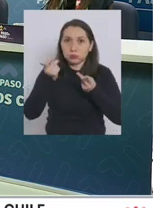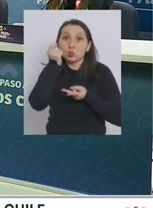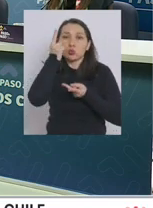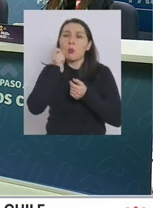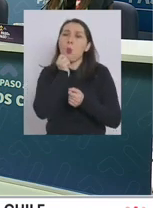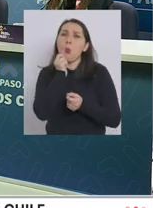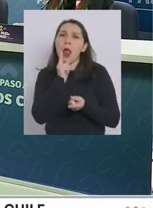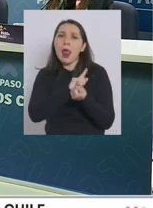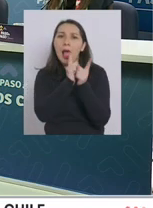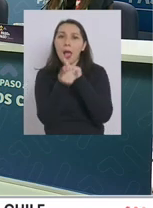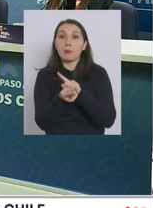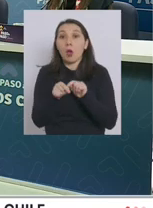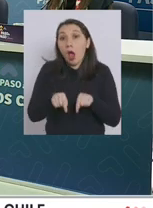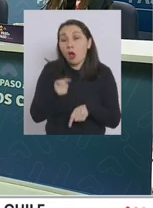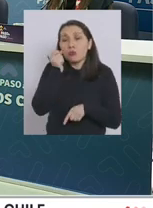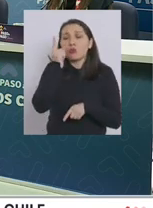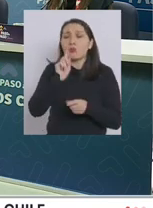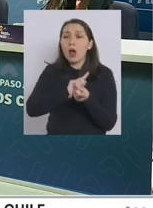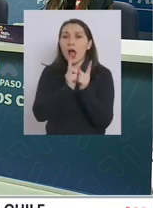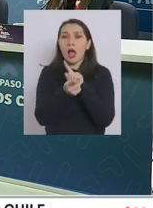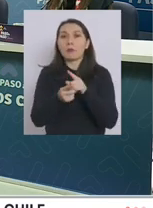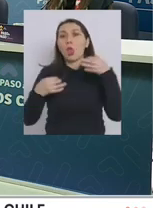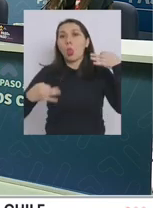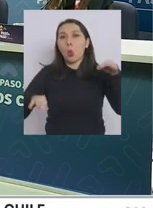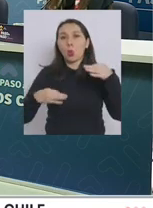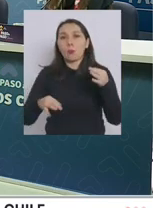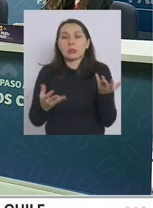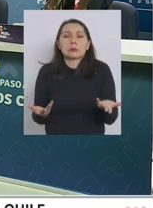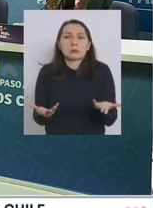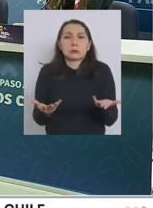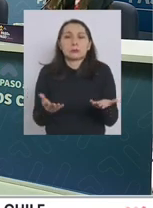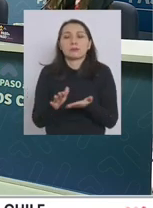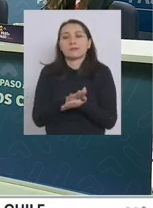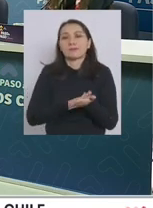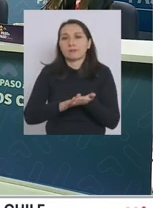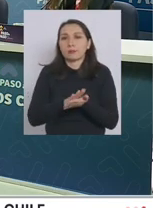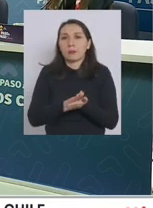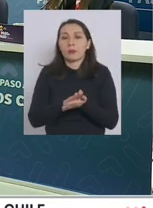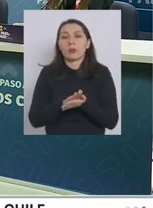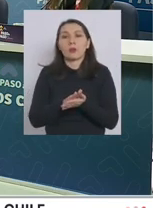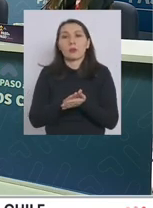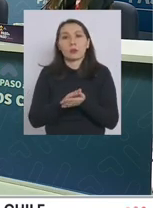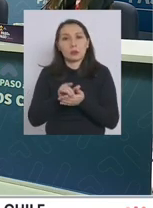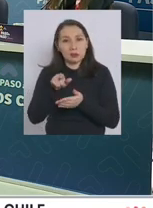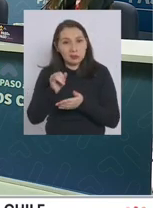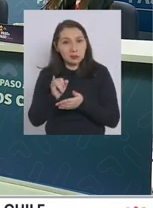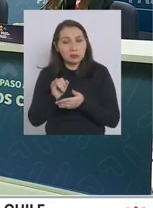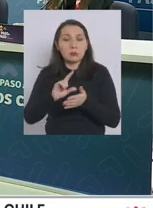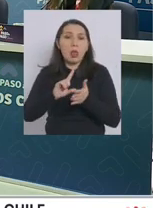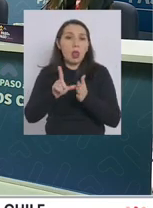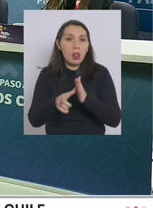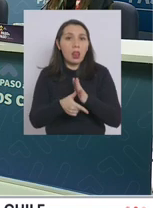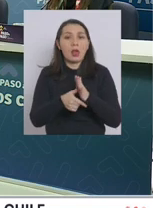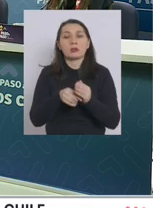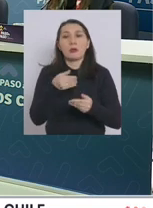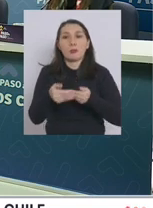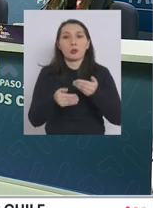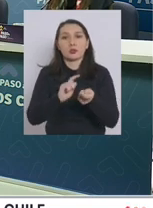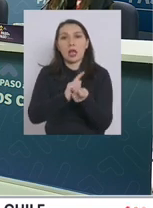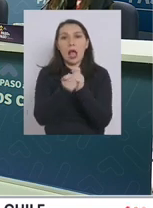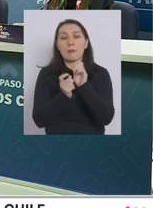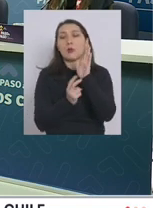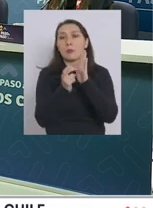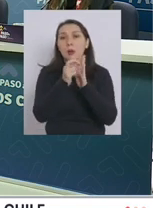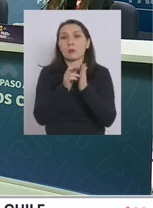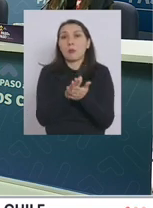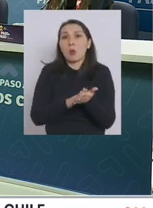los cambios finalmente lo que conocemos hoy es un documento saber ahí si por ejemplo finalmente se ralentizó los procesos de cambio